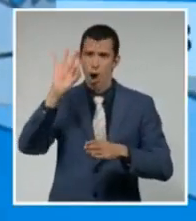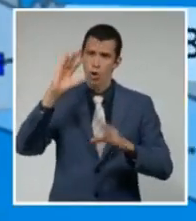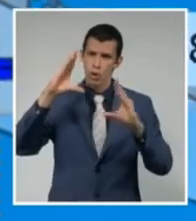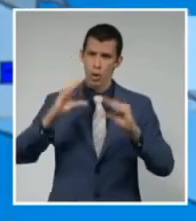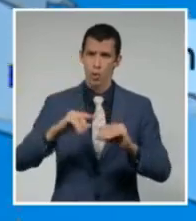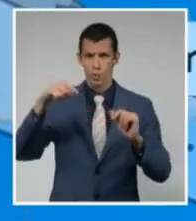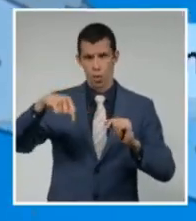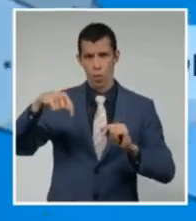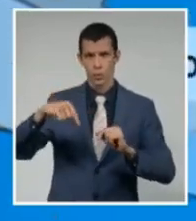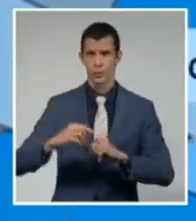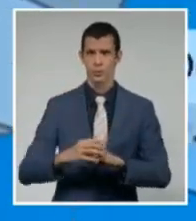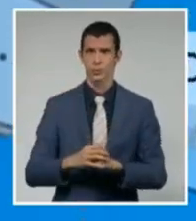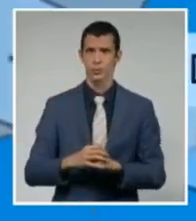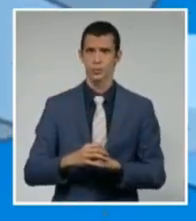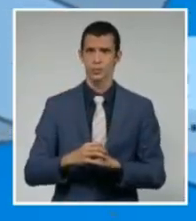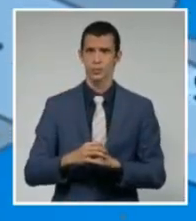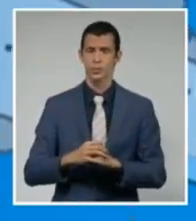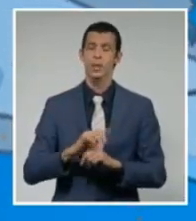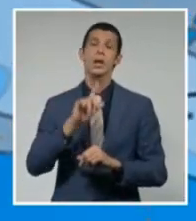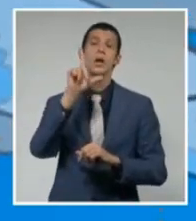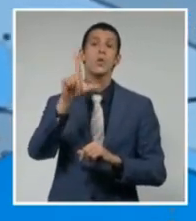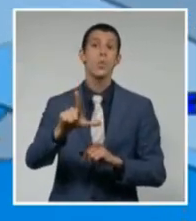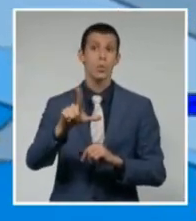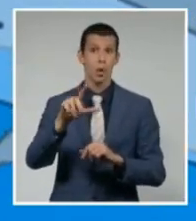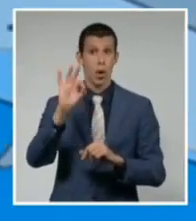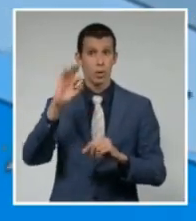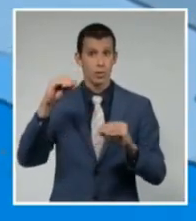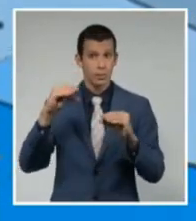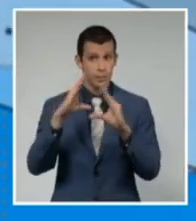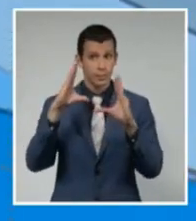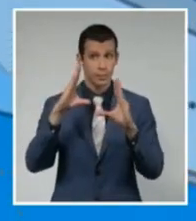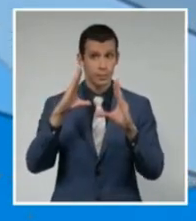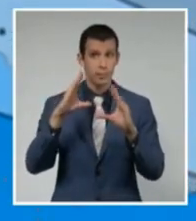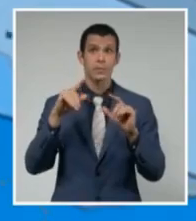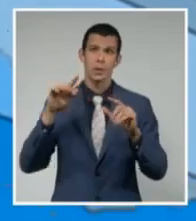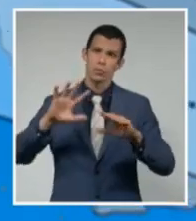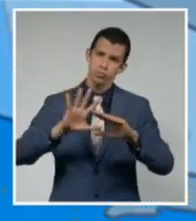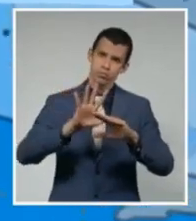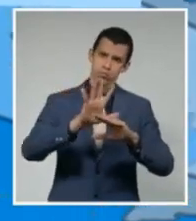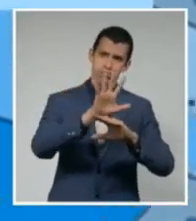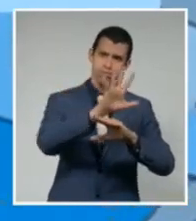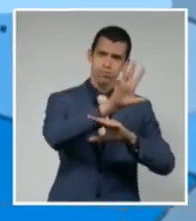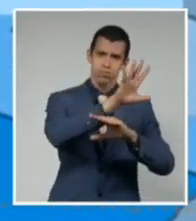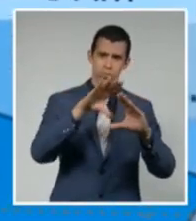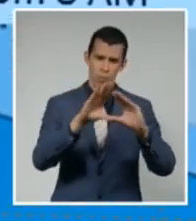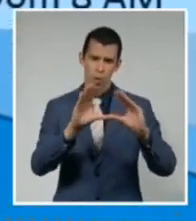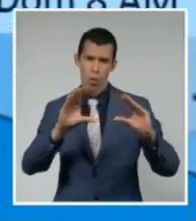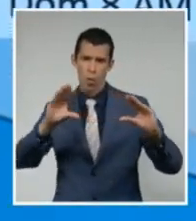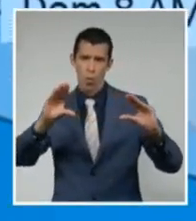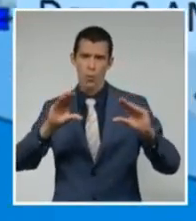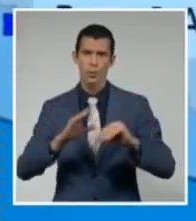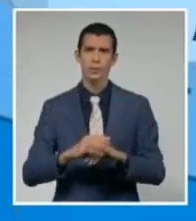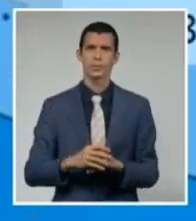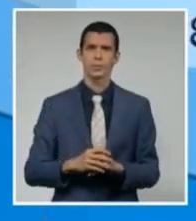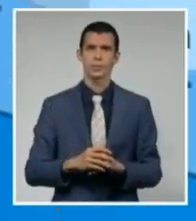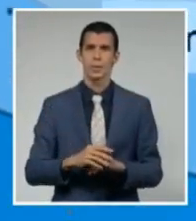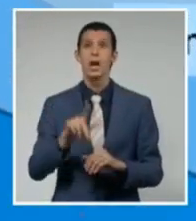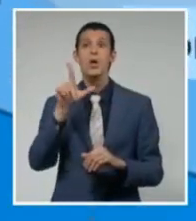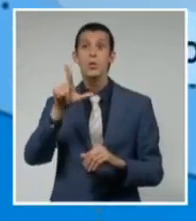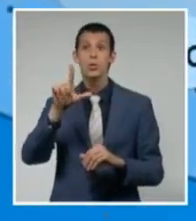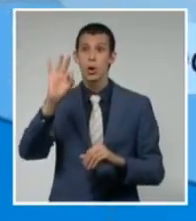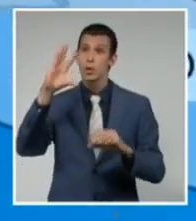Domingo a las 8 de la mañana, o el lunes a las 8 de la mañana. Lunes a las 8 de la noche. Y ya el martes